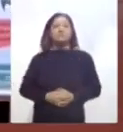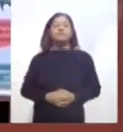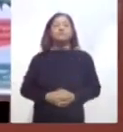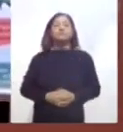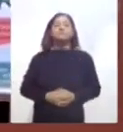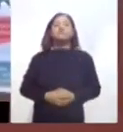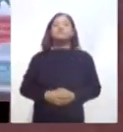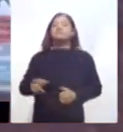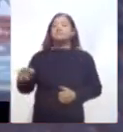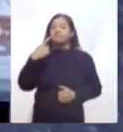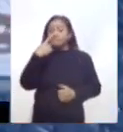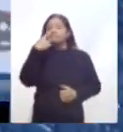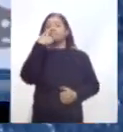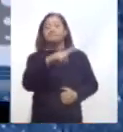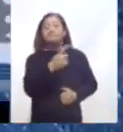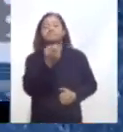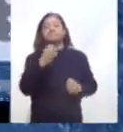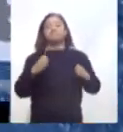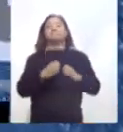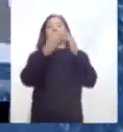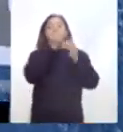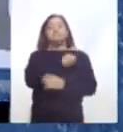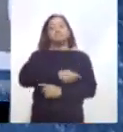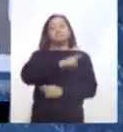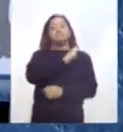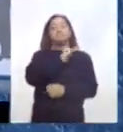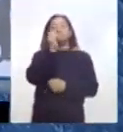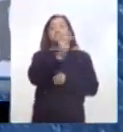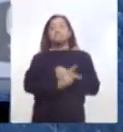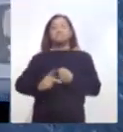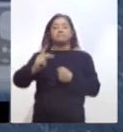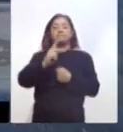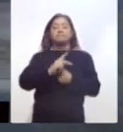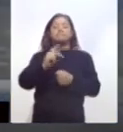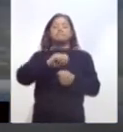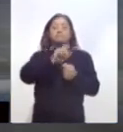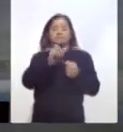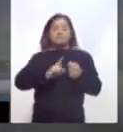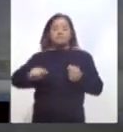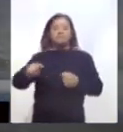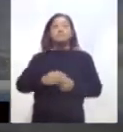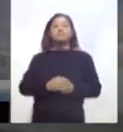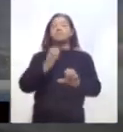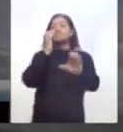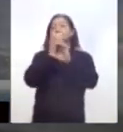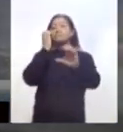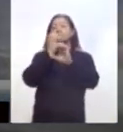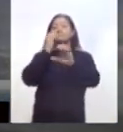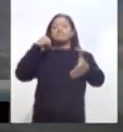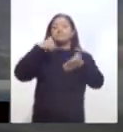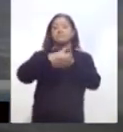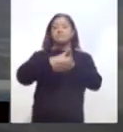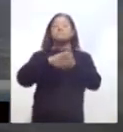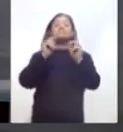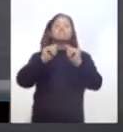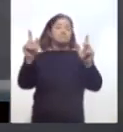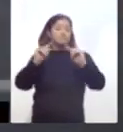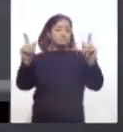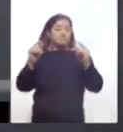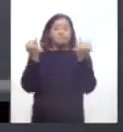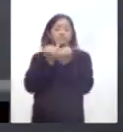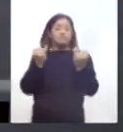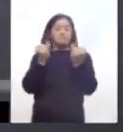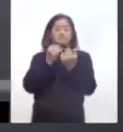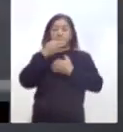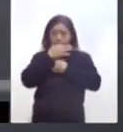Ante la declaratoria de emergencia sanitaria en el país por COVID-19, la central de autobuses de Tlaxcala fortaleció sus protocolos de higiene para evitar